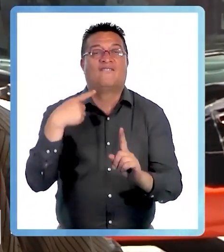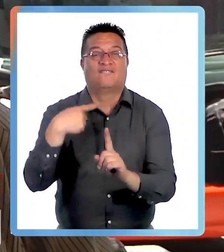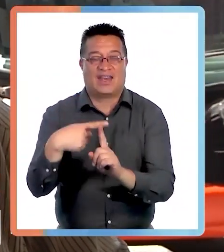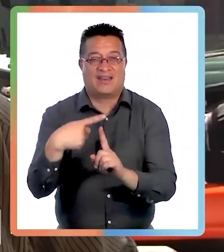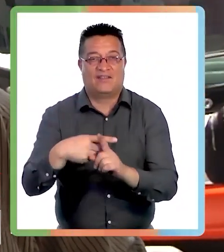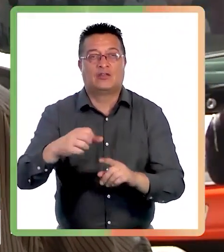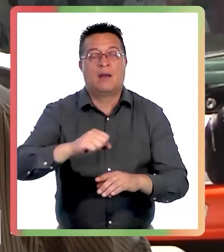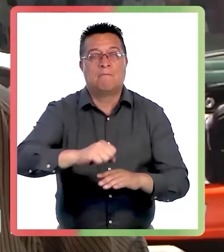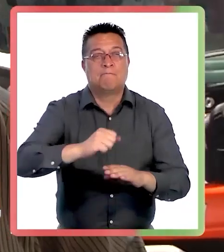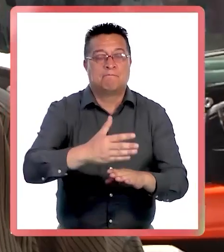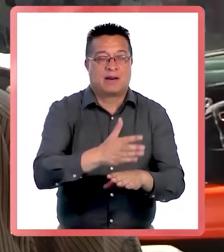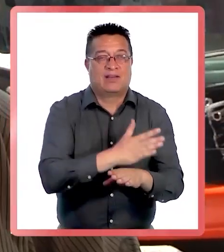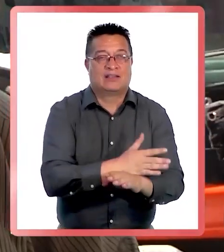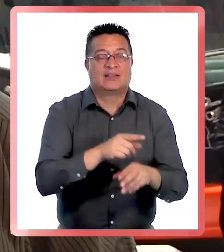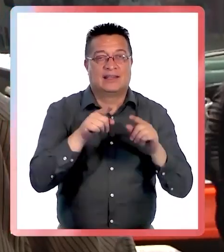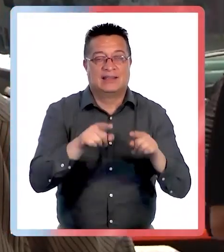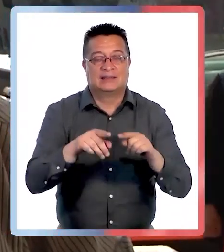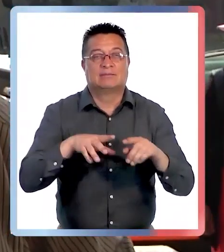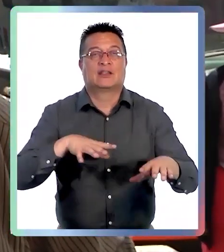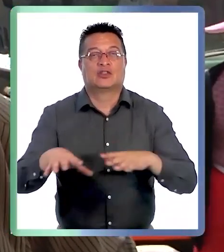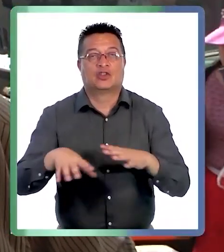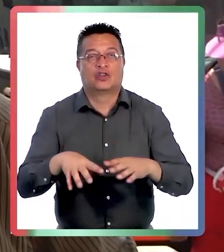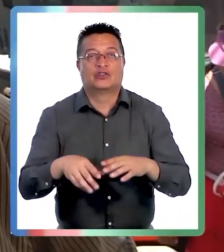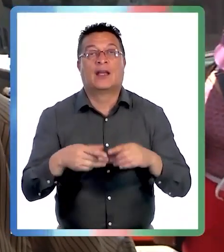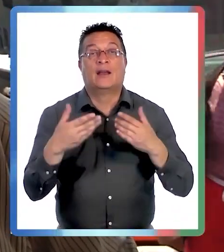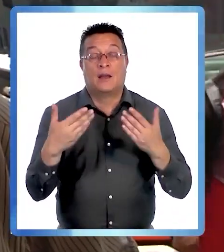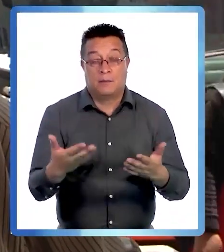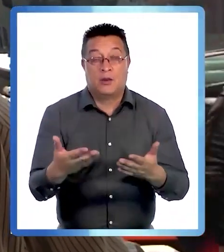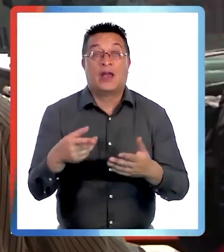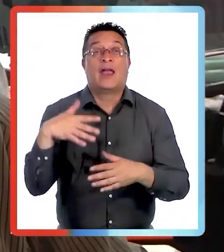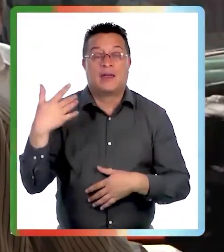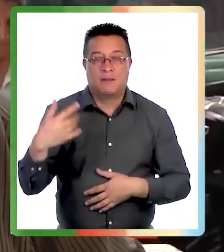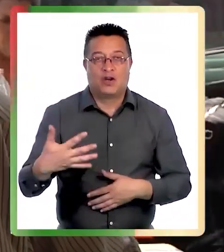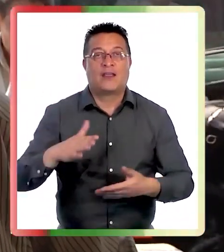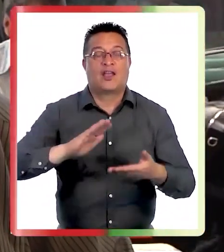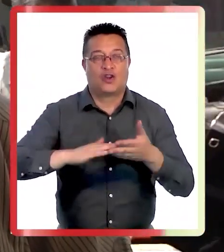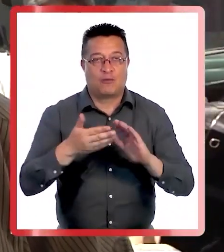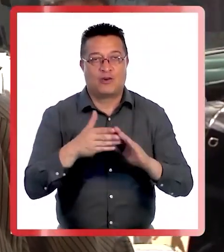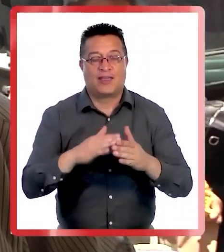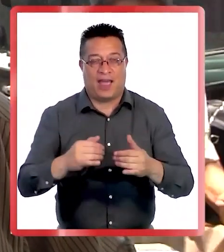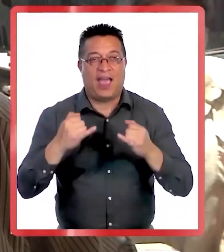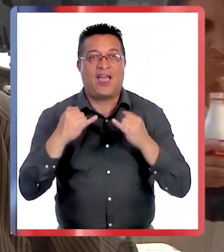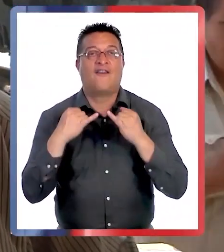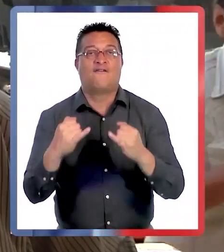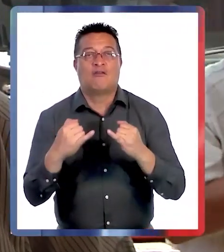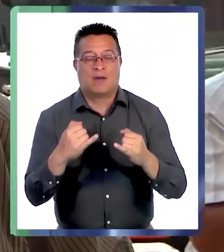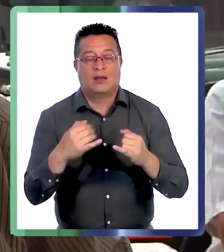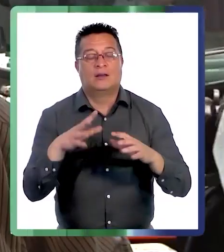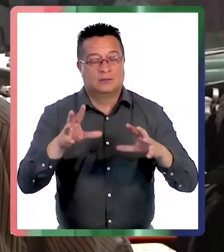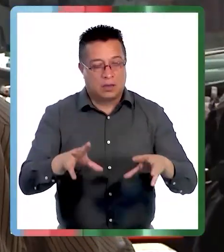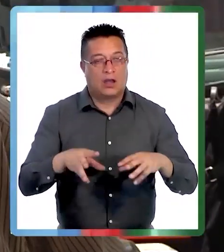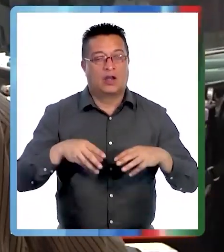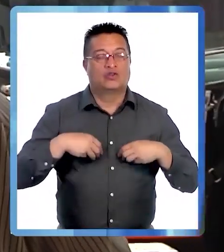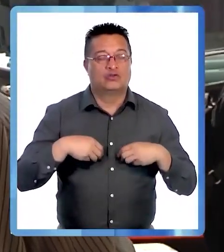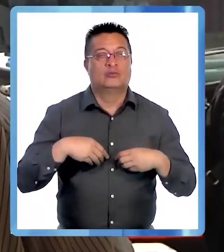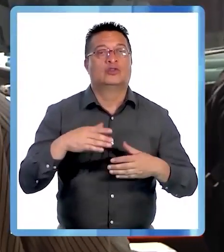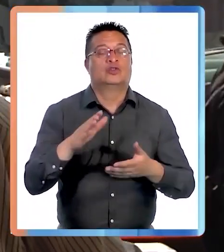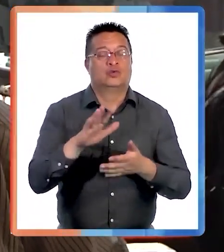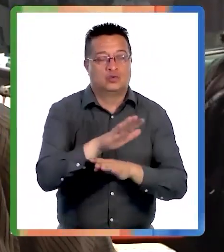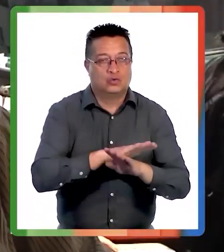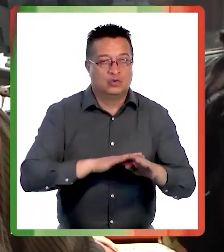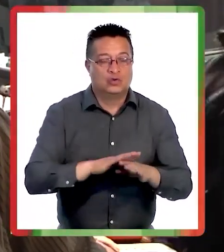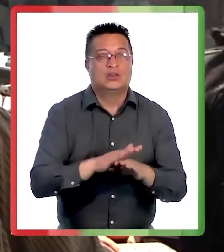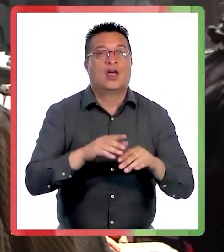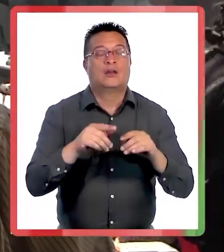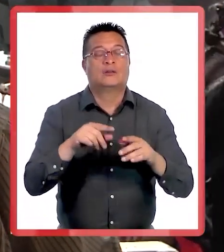de la prevención en este tipo de materia. Por lo tanto es importante que la comunidad esté informada, que tome los cuidados respectivos. Estamos entregando